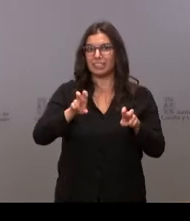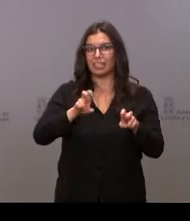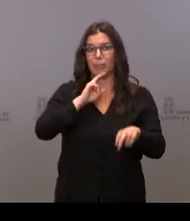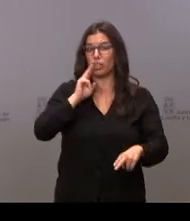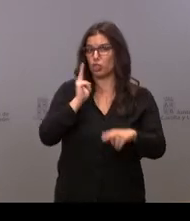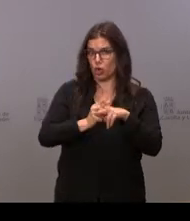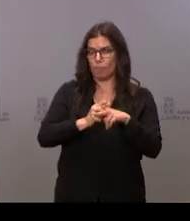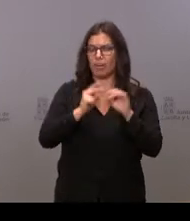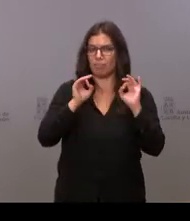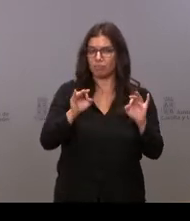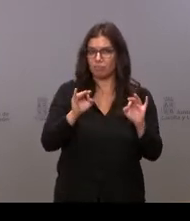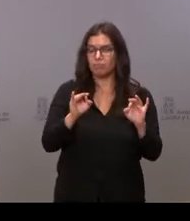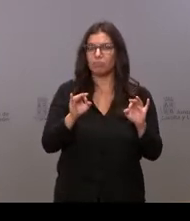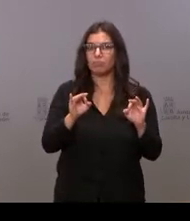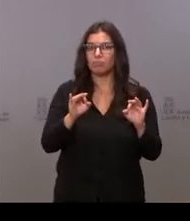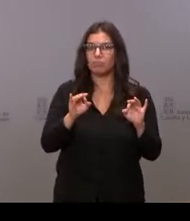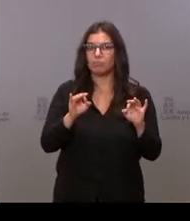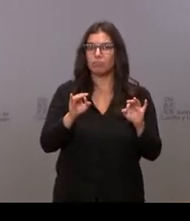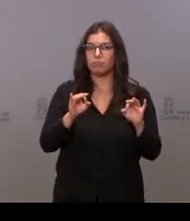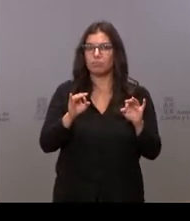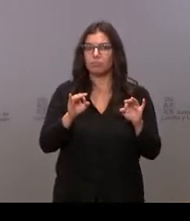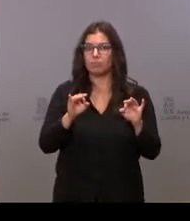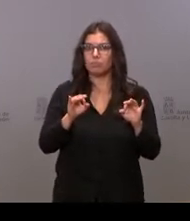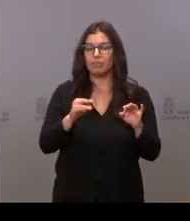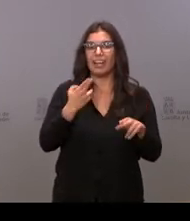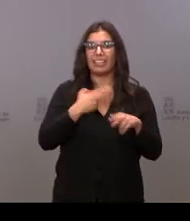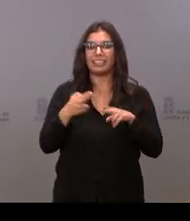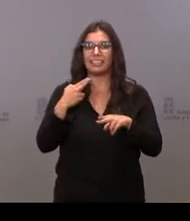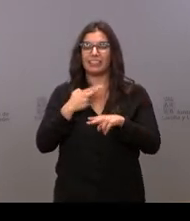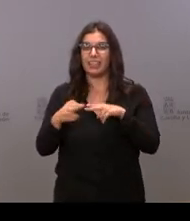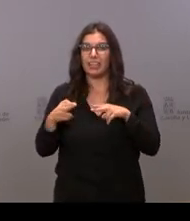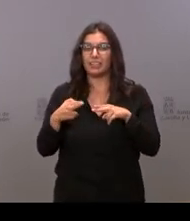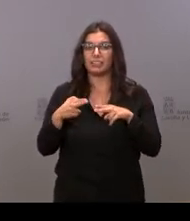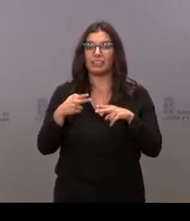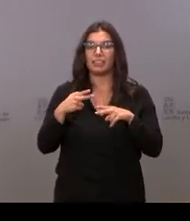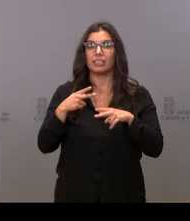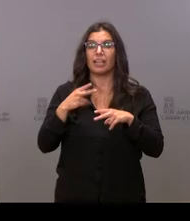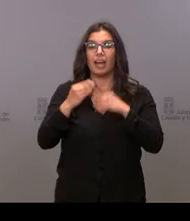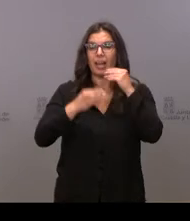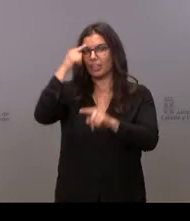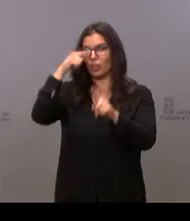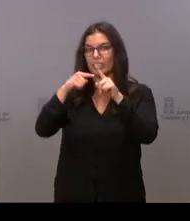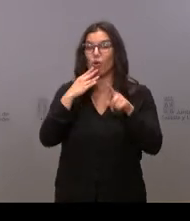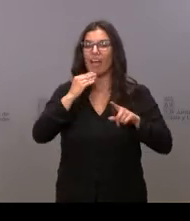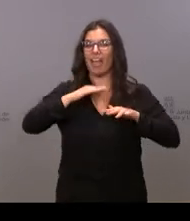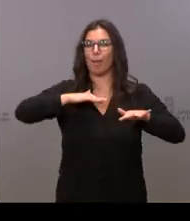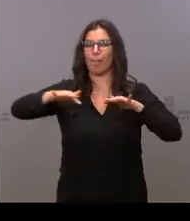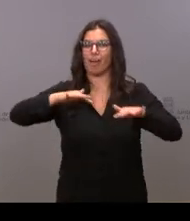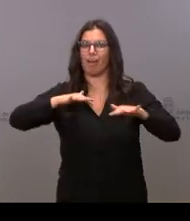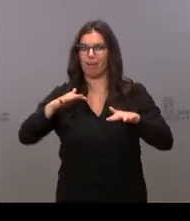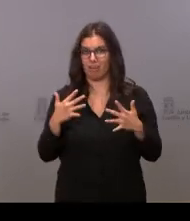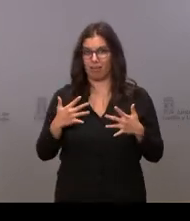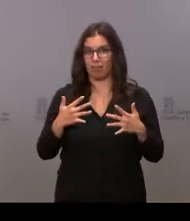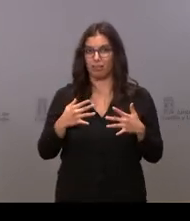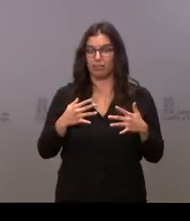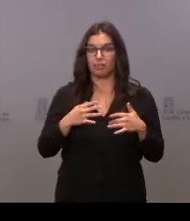llamando después, todas las actividades a realizar por el envejecimiento activo. Como una de las